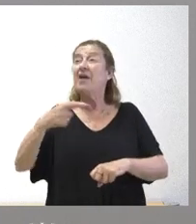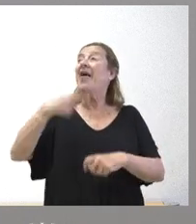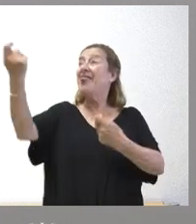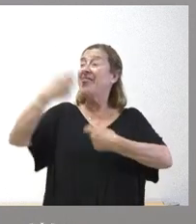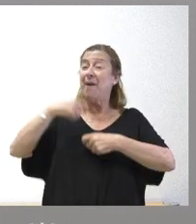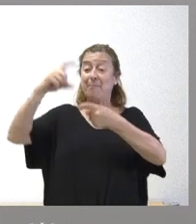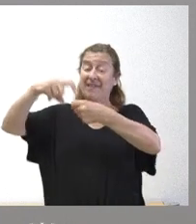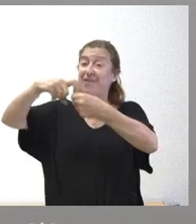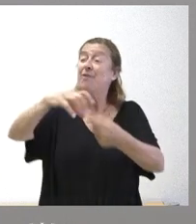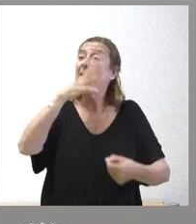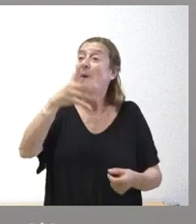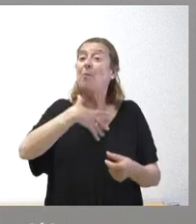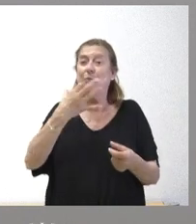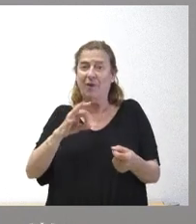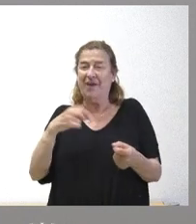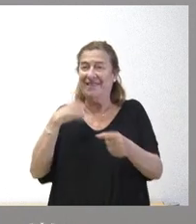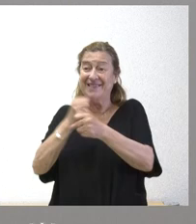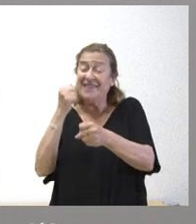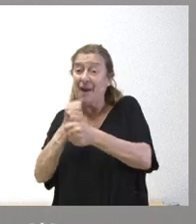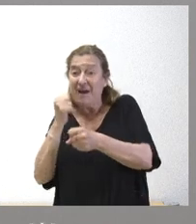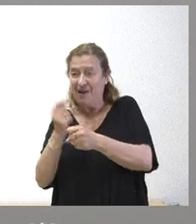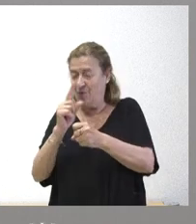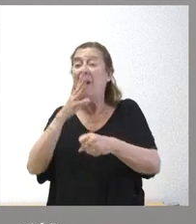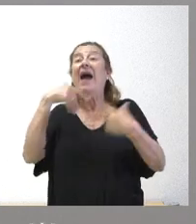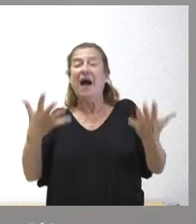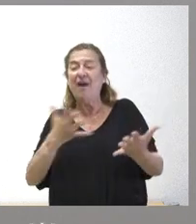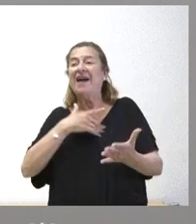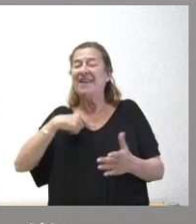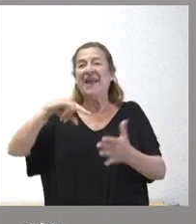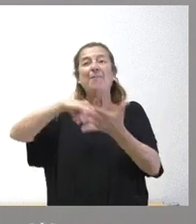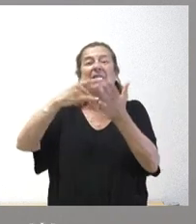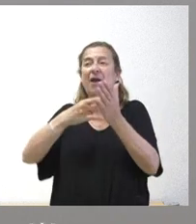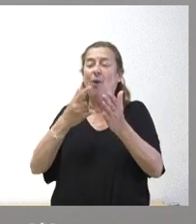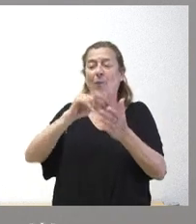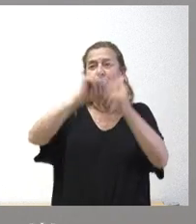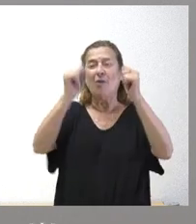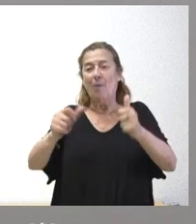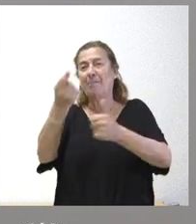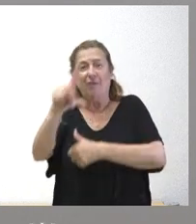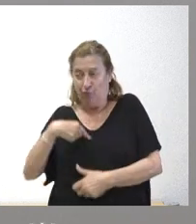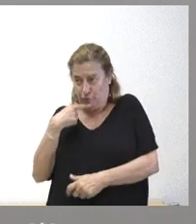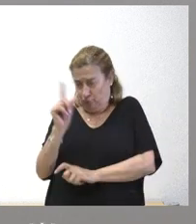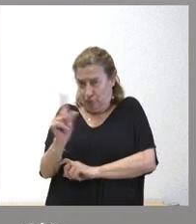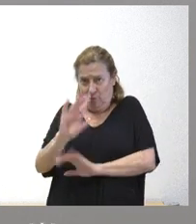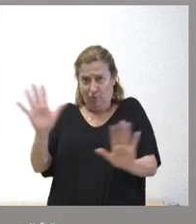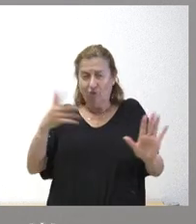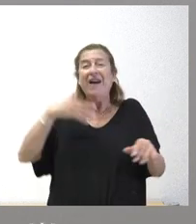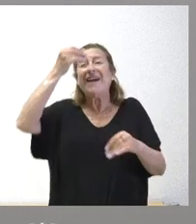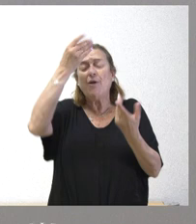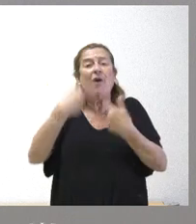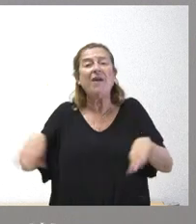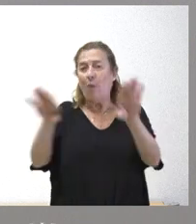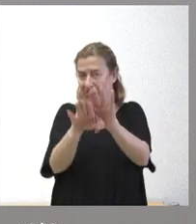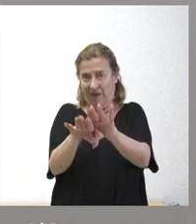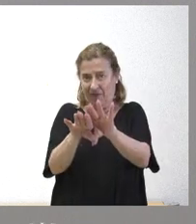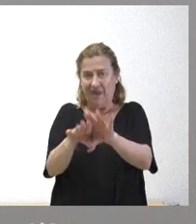para poder trabajar y ahora se nos quiere plantear un modelo parecido y nosotros decimos que no que creemos en la igualdad y